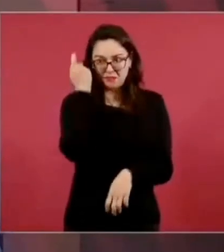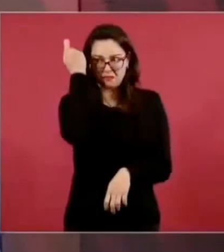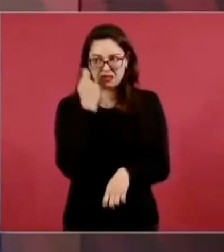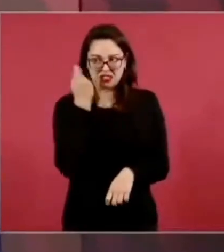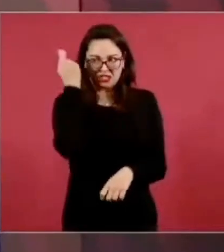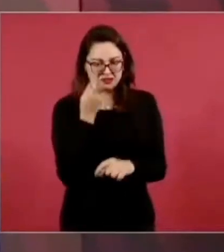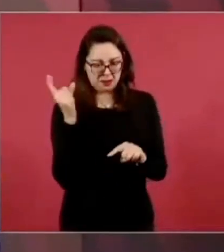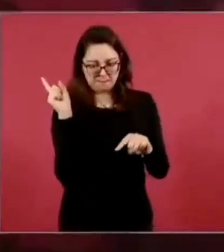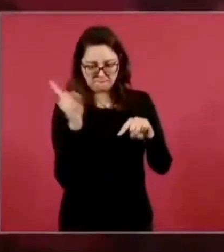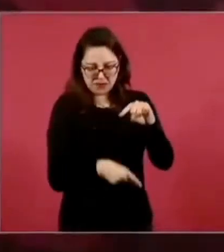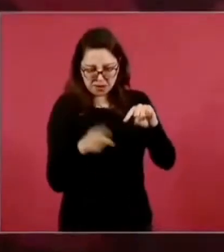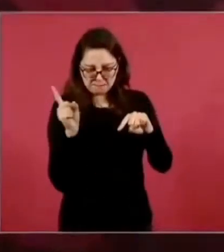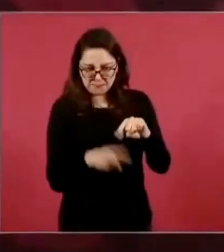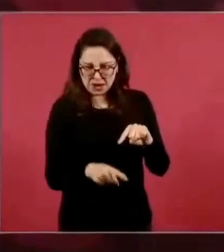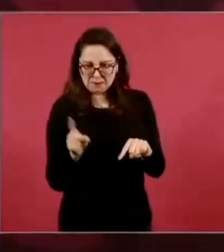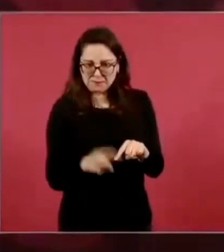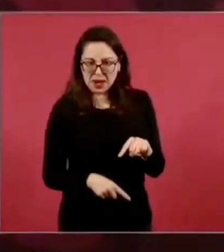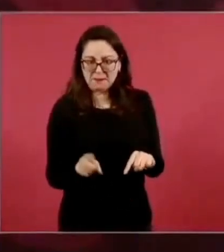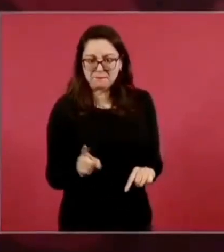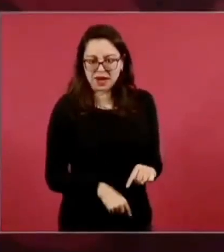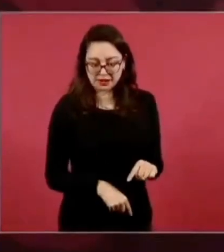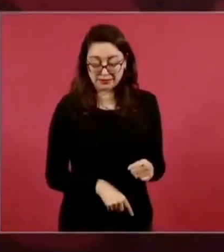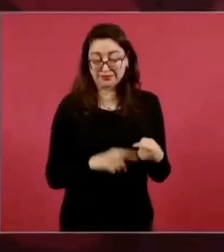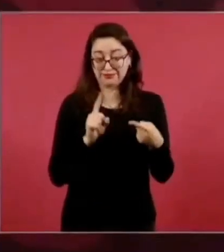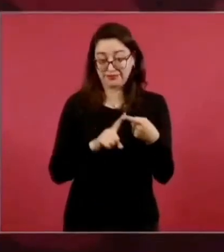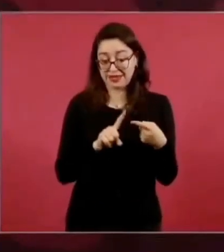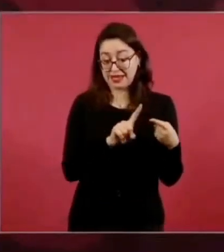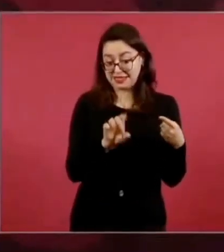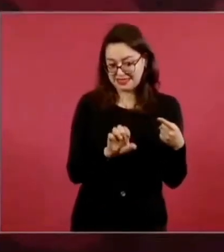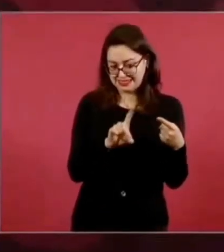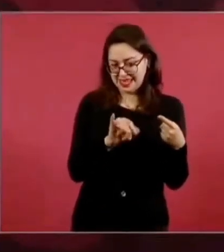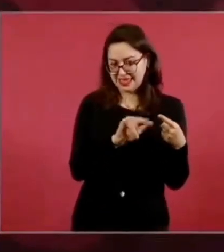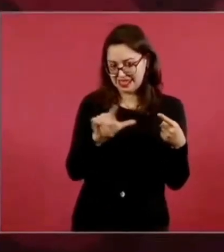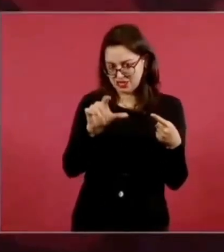primero Cedillo y luego Calderón